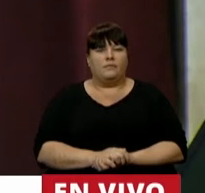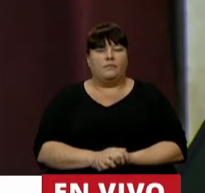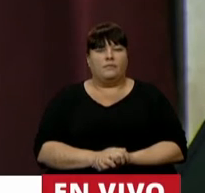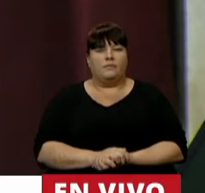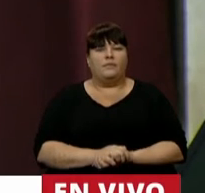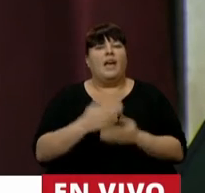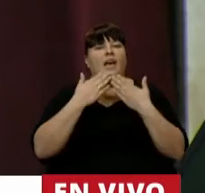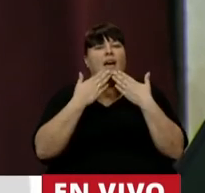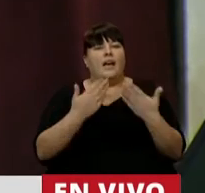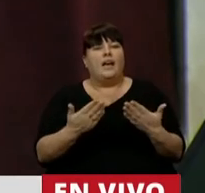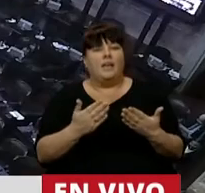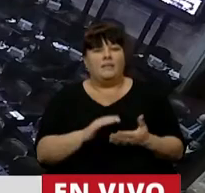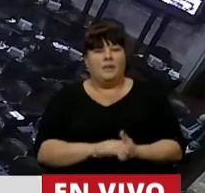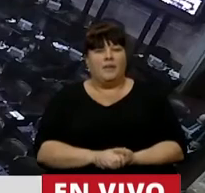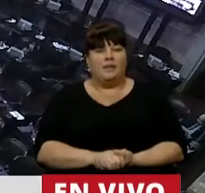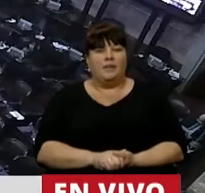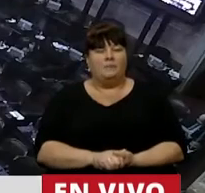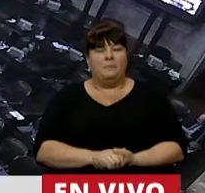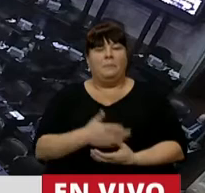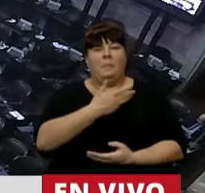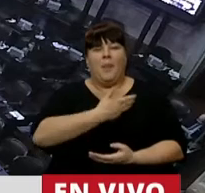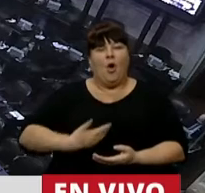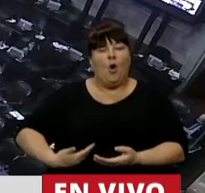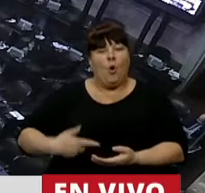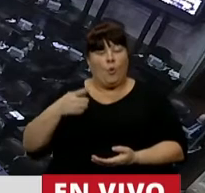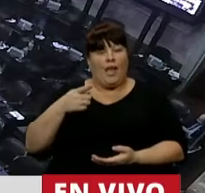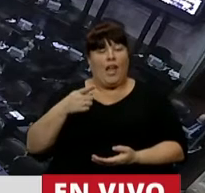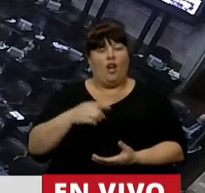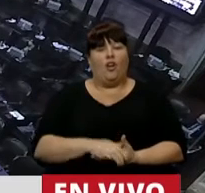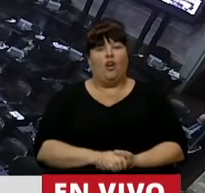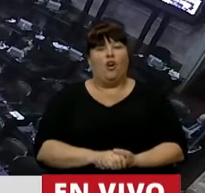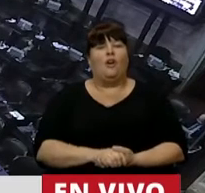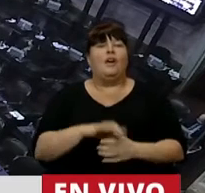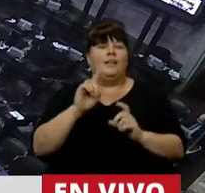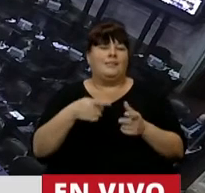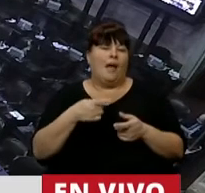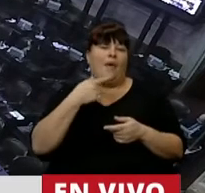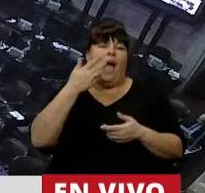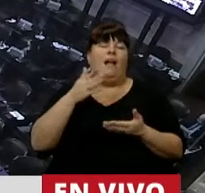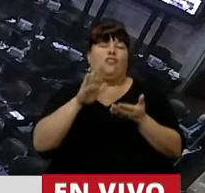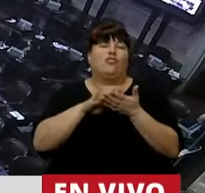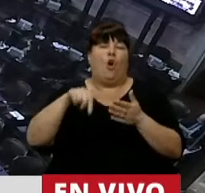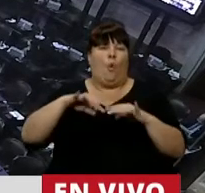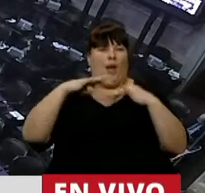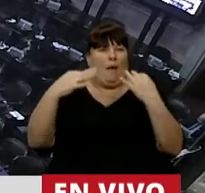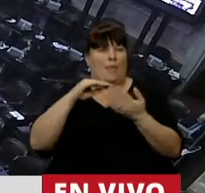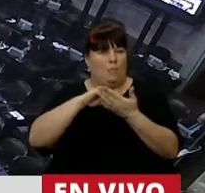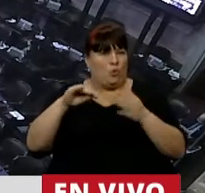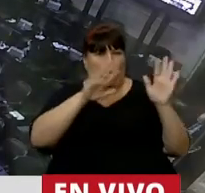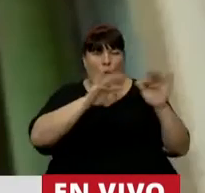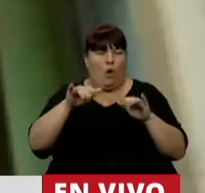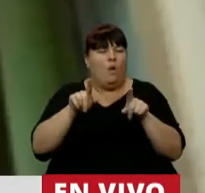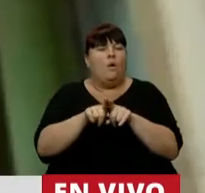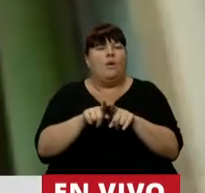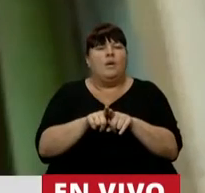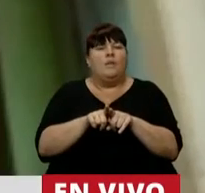Gracias. El gobierno ejecutivo y su correlato legislativo en esta Cámara están